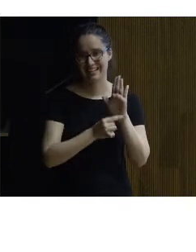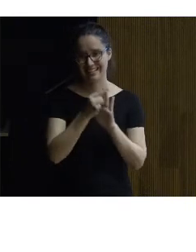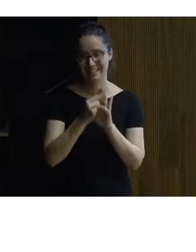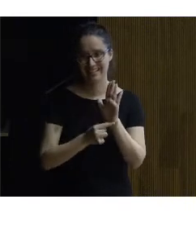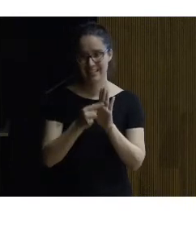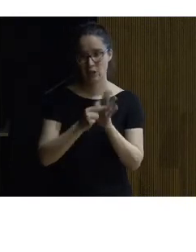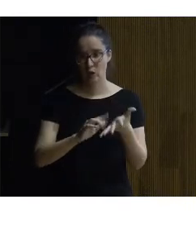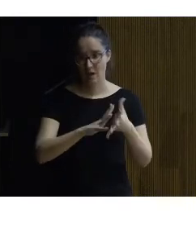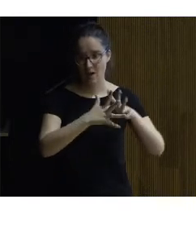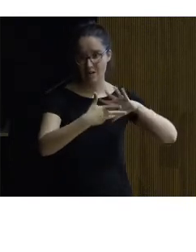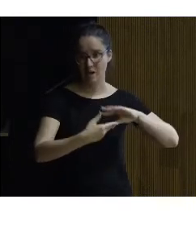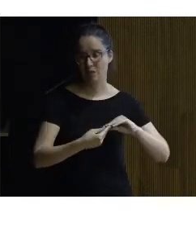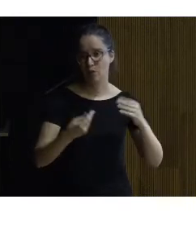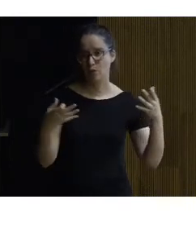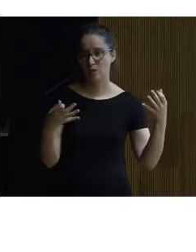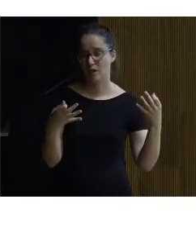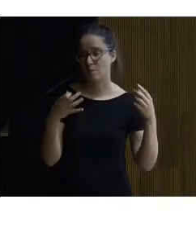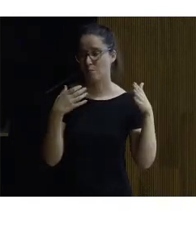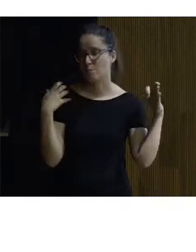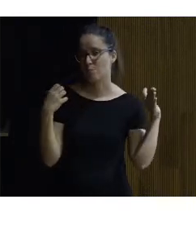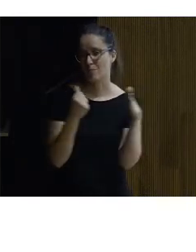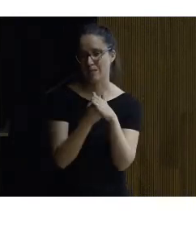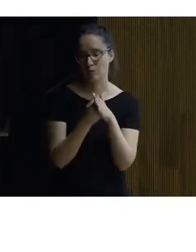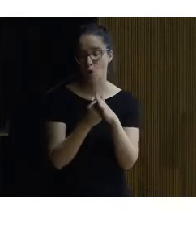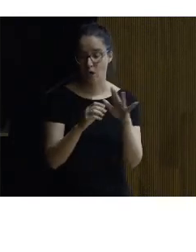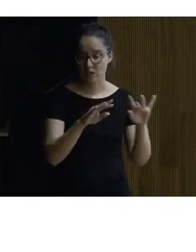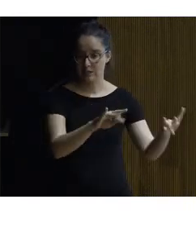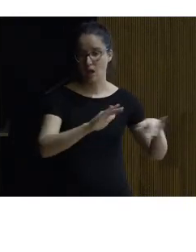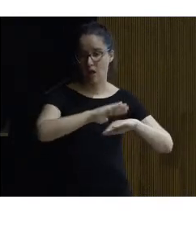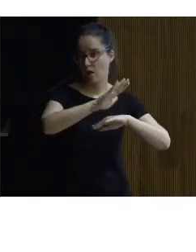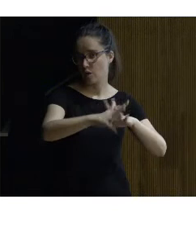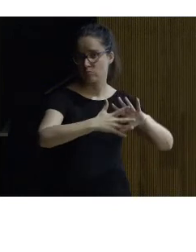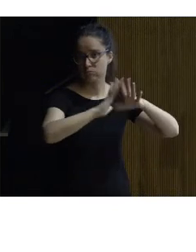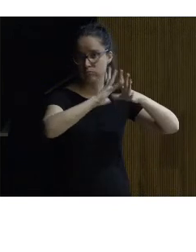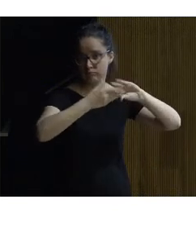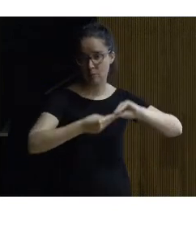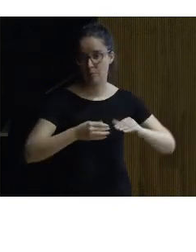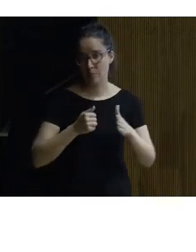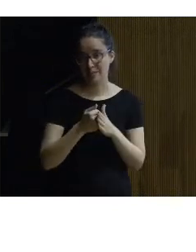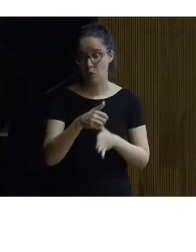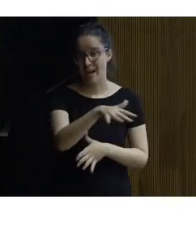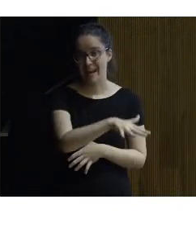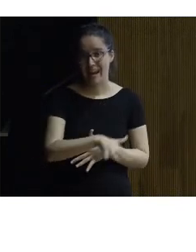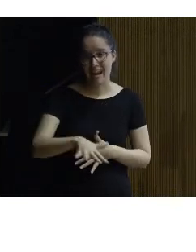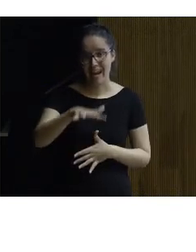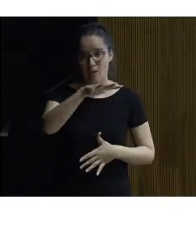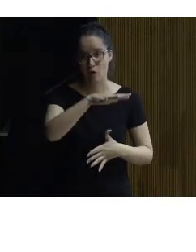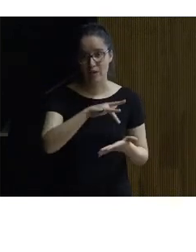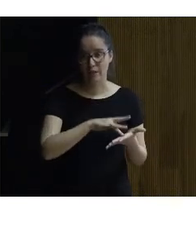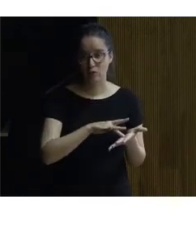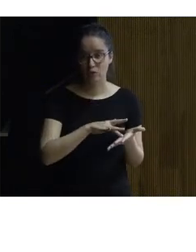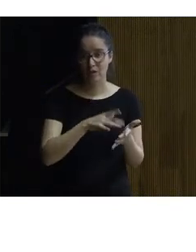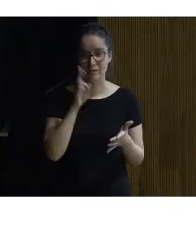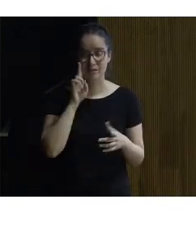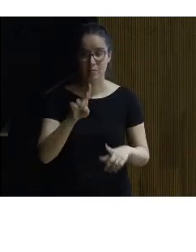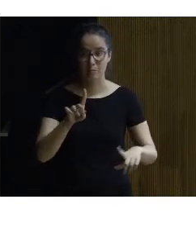adaptarnos lo más posible al terreno hacer que el lugar en el que se dispusiera lo están viendo en